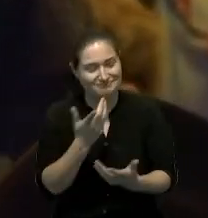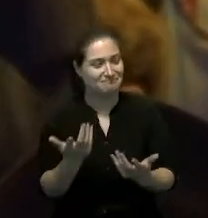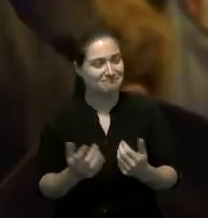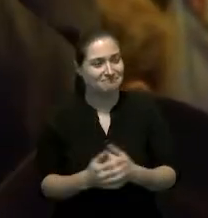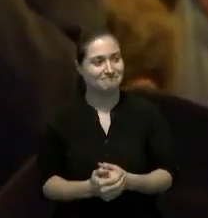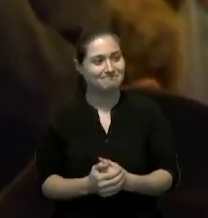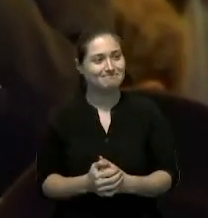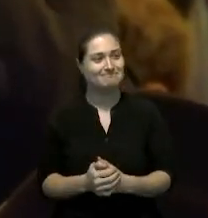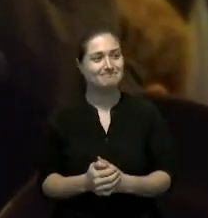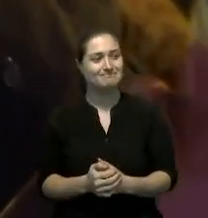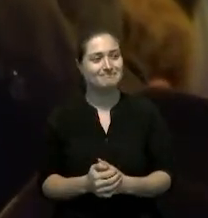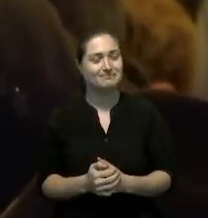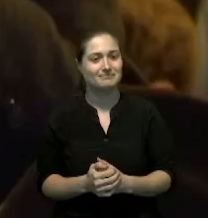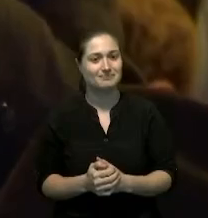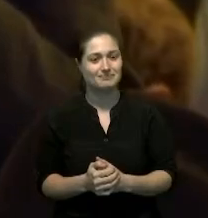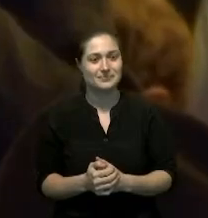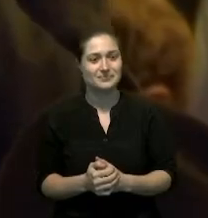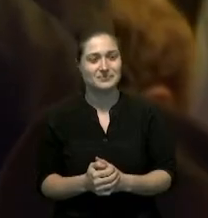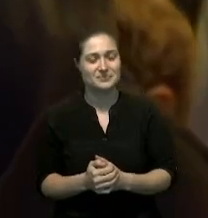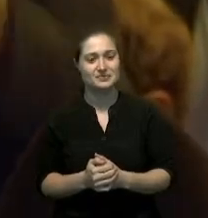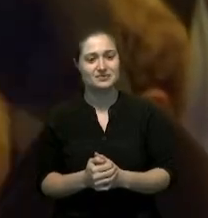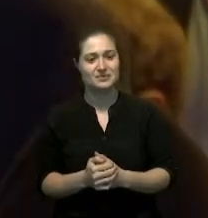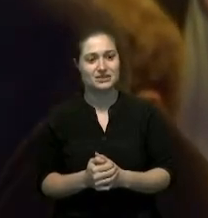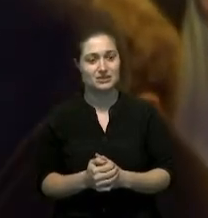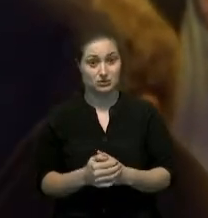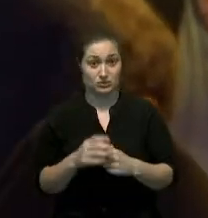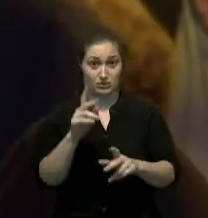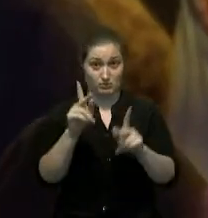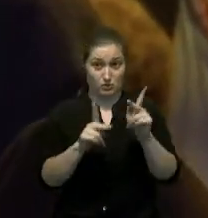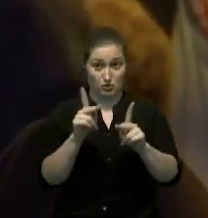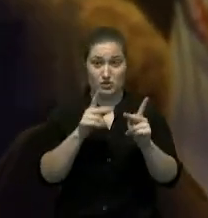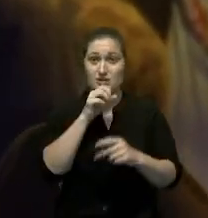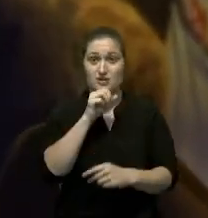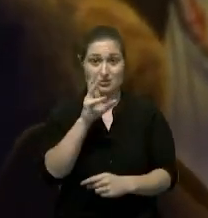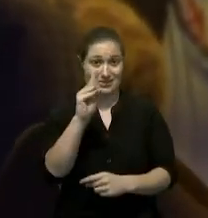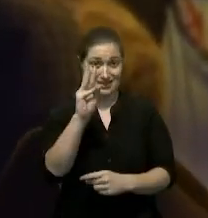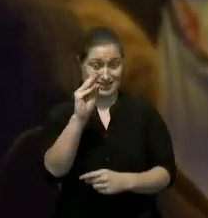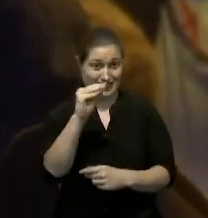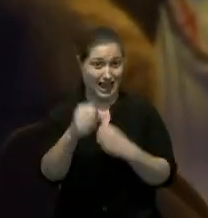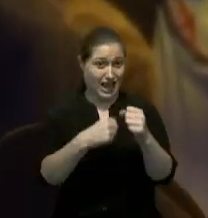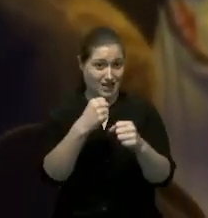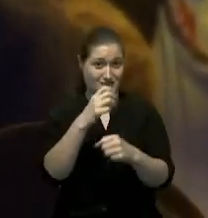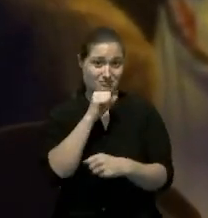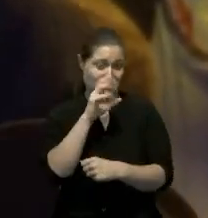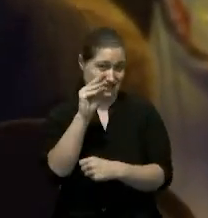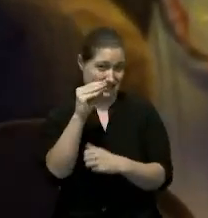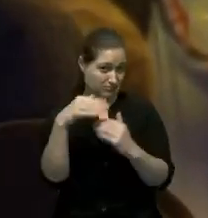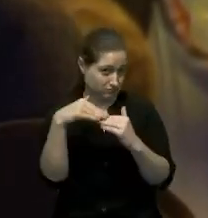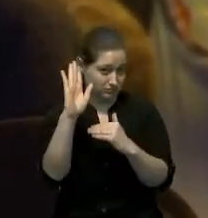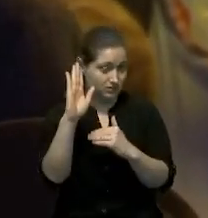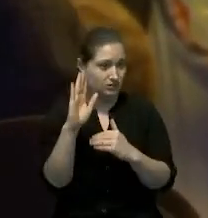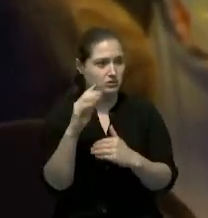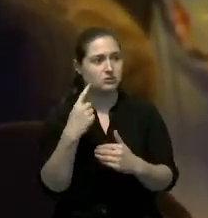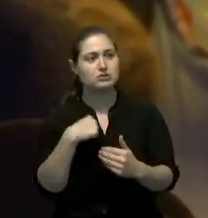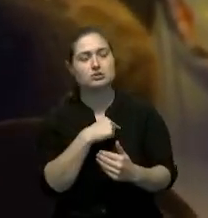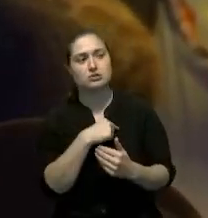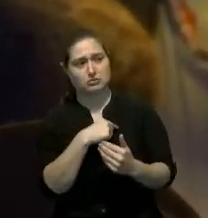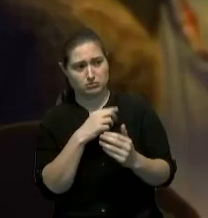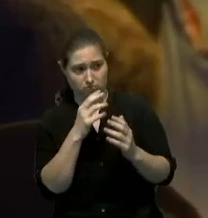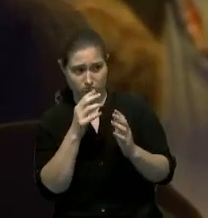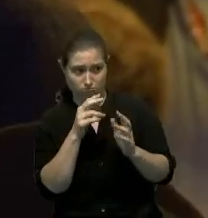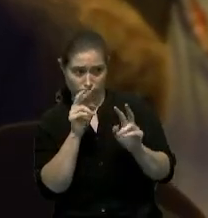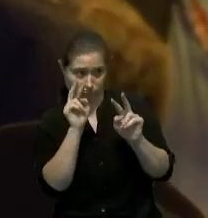la persona que pasamos de 60 años queremos que usted haga un plan de vivienda especial